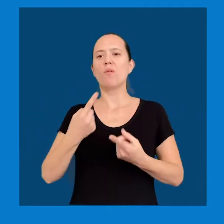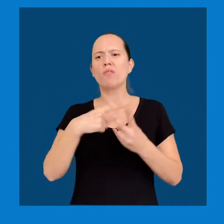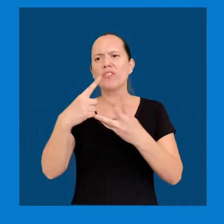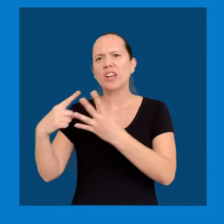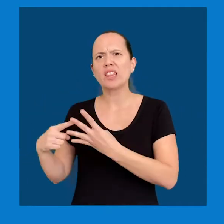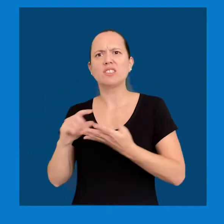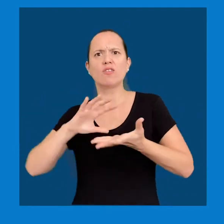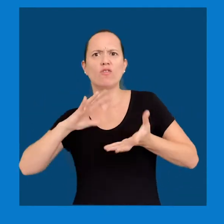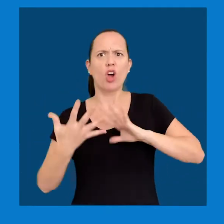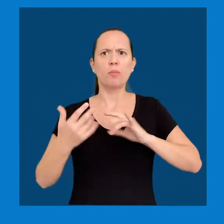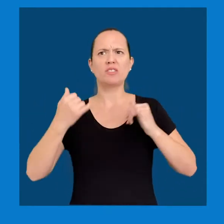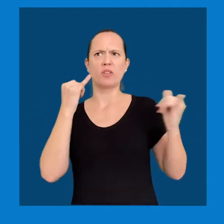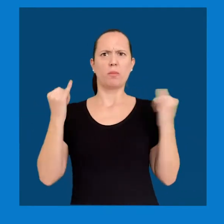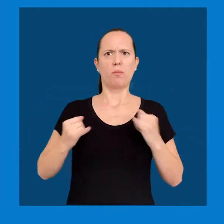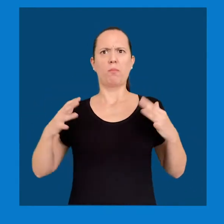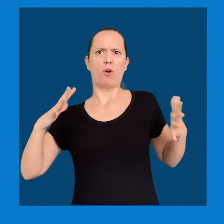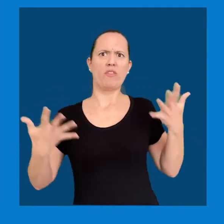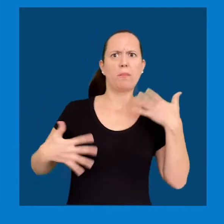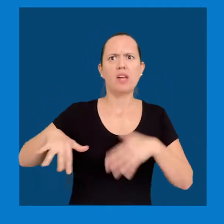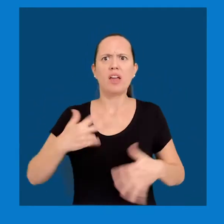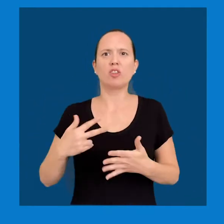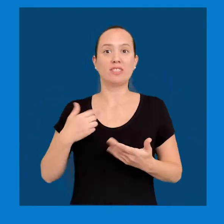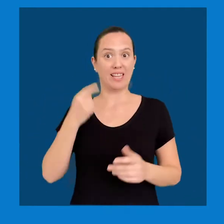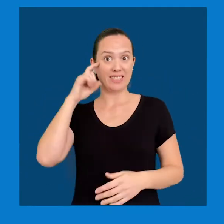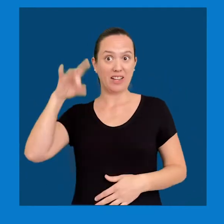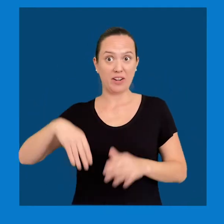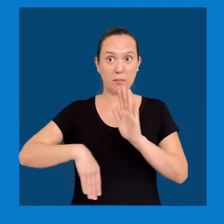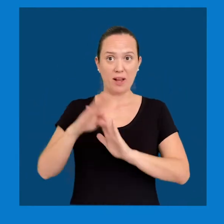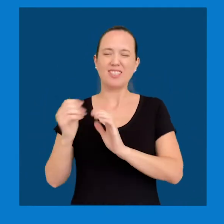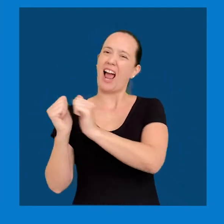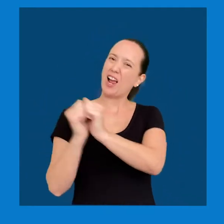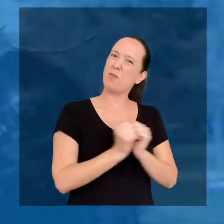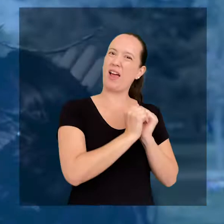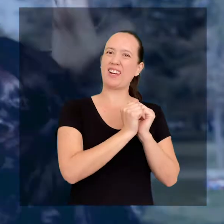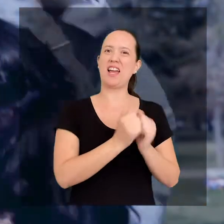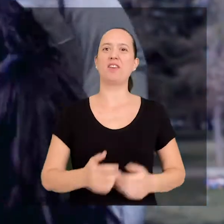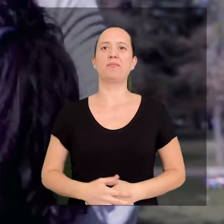posibilidades de movimiento. ¿Quieres saber más? ¡Acompáñanos!